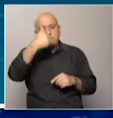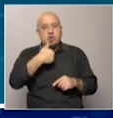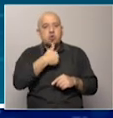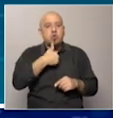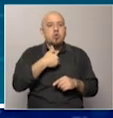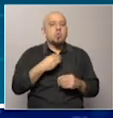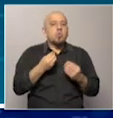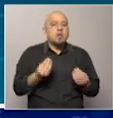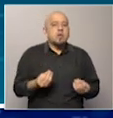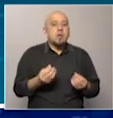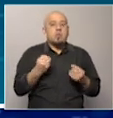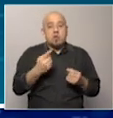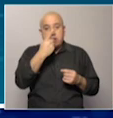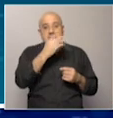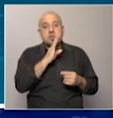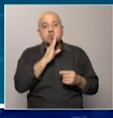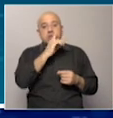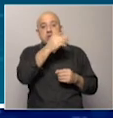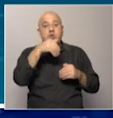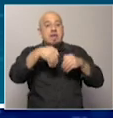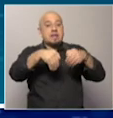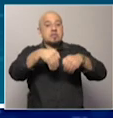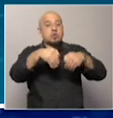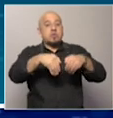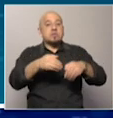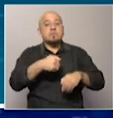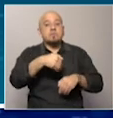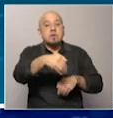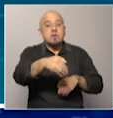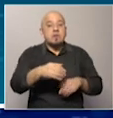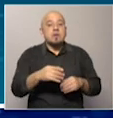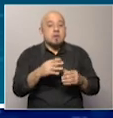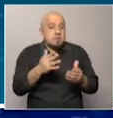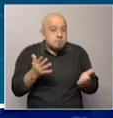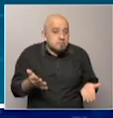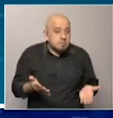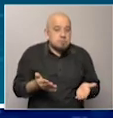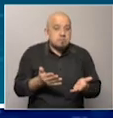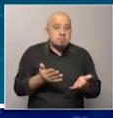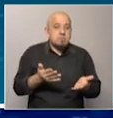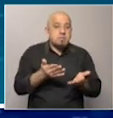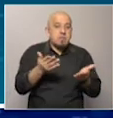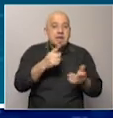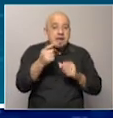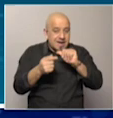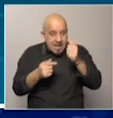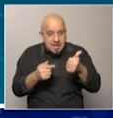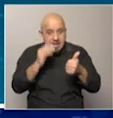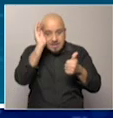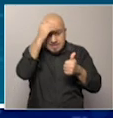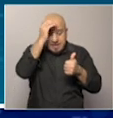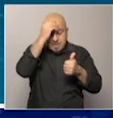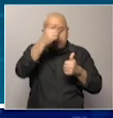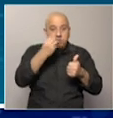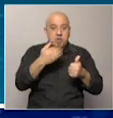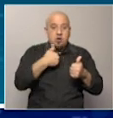está en el marco de las elecciones en ese país. ¿Cuál es el interés? ¿Sale efectivamente como ganador? Porque Estados